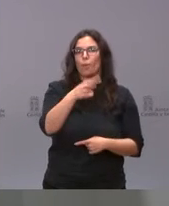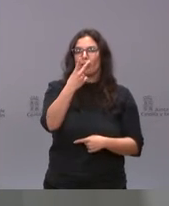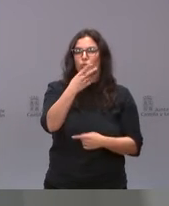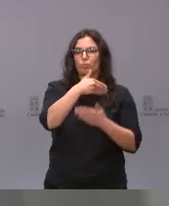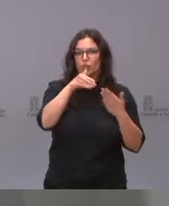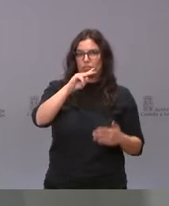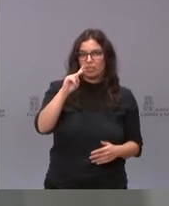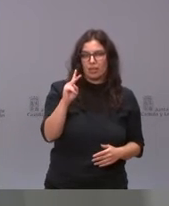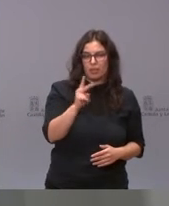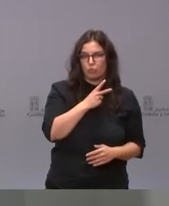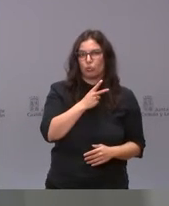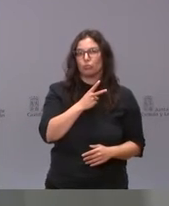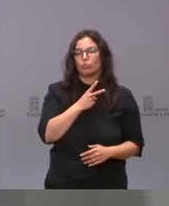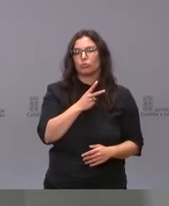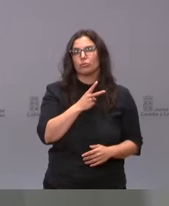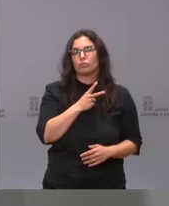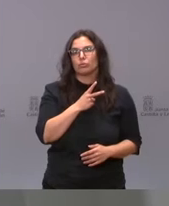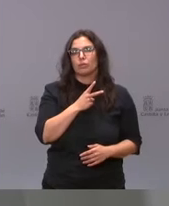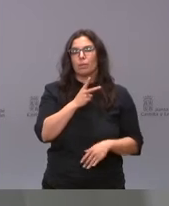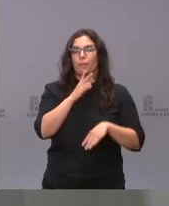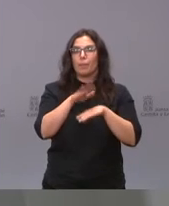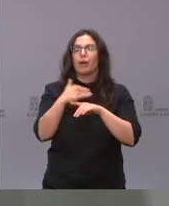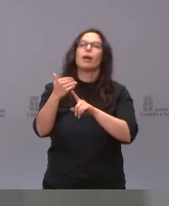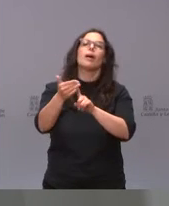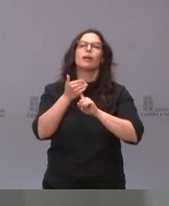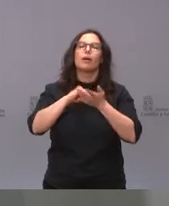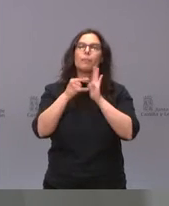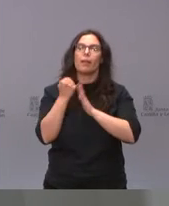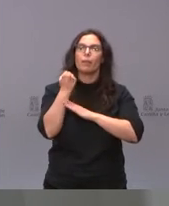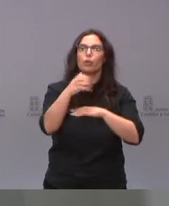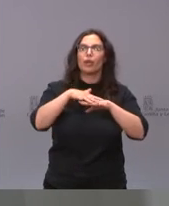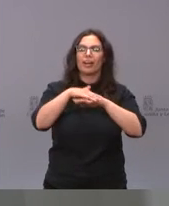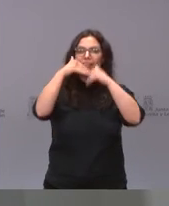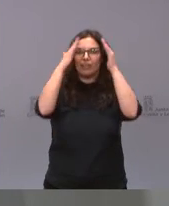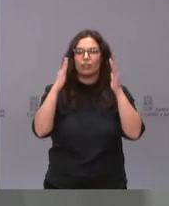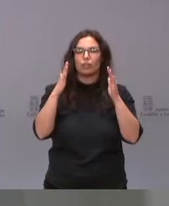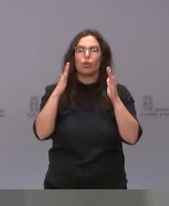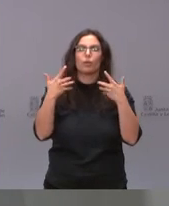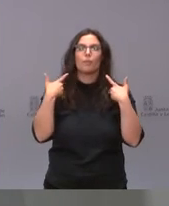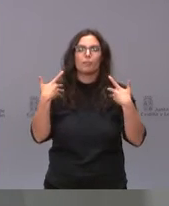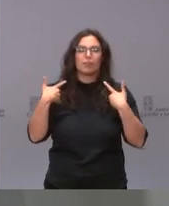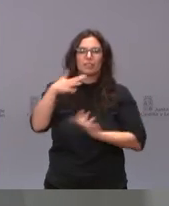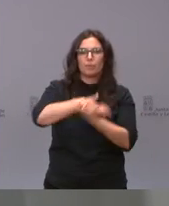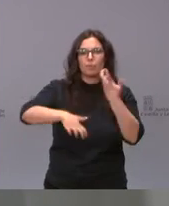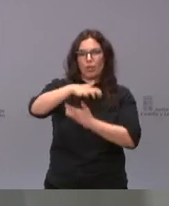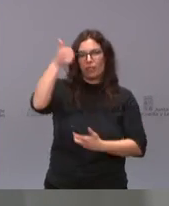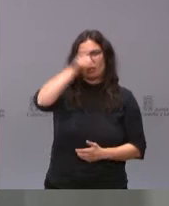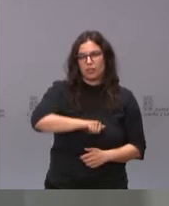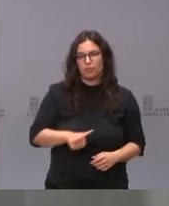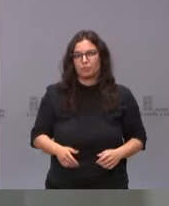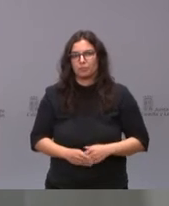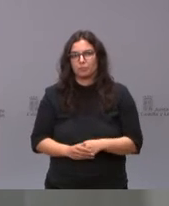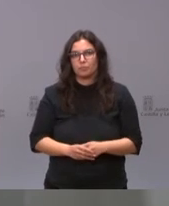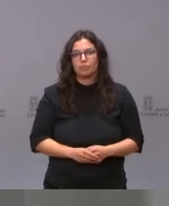de euros para la acogida y planes de apoyo de la red de atención a las víctimas de la violencia de género. Las